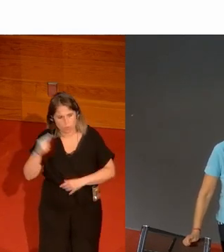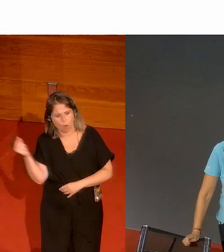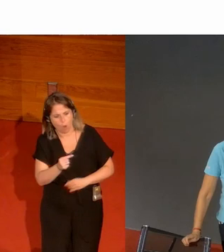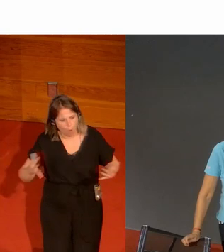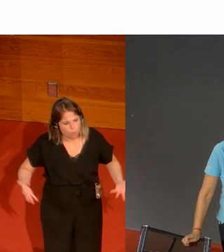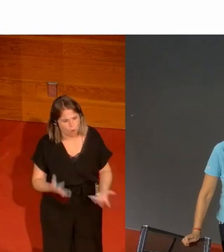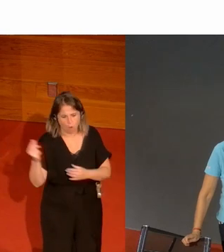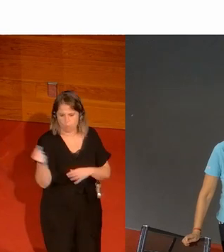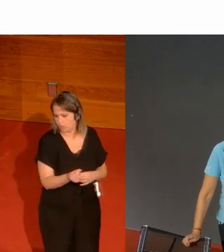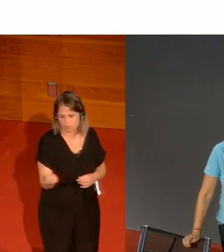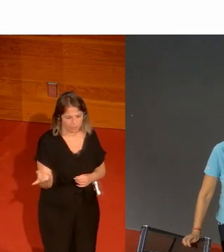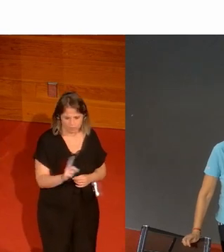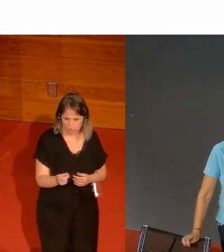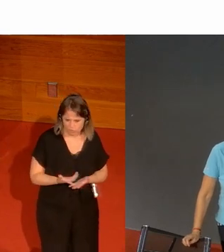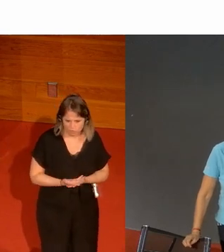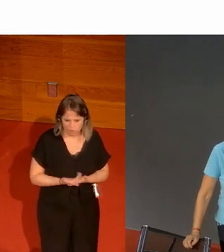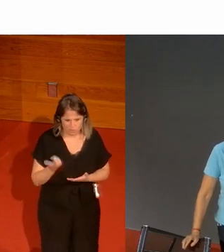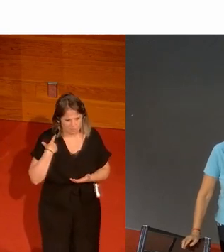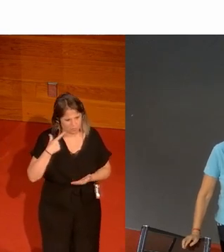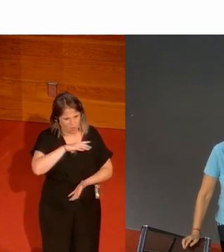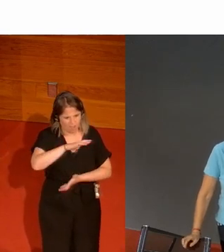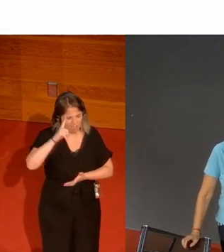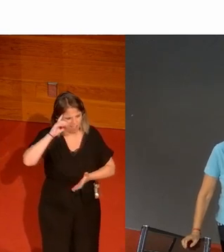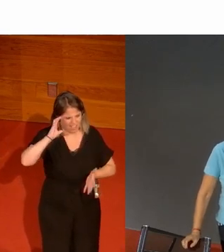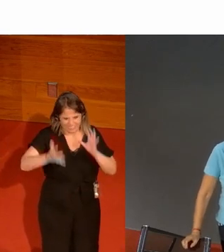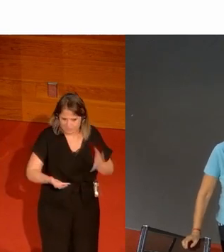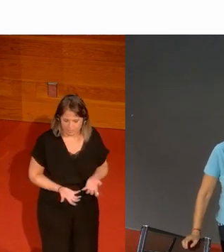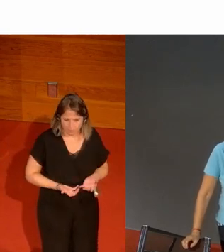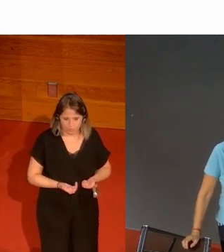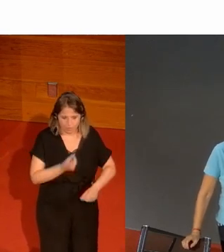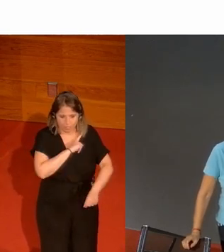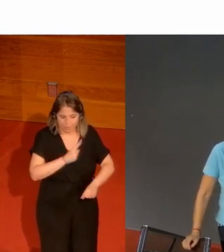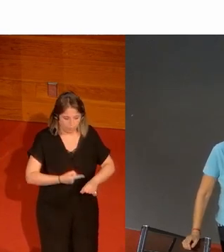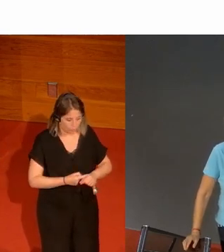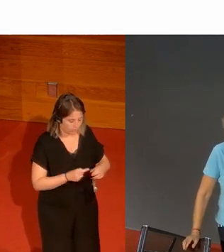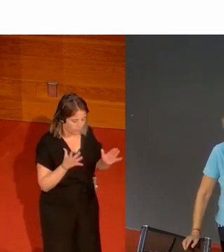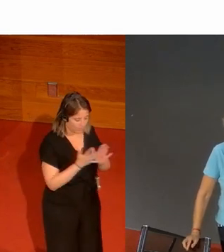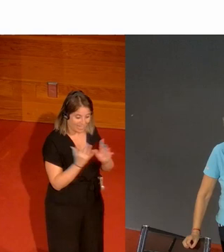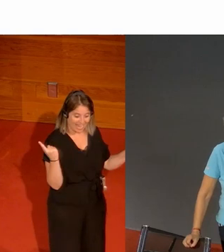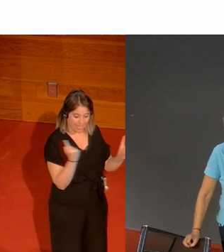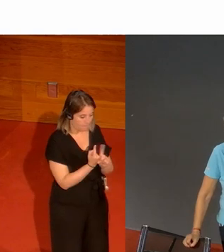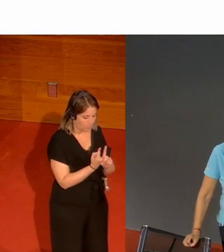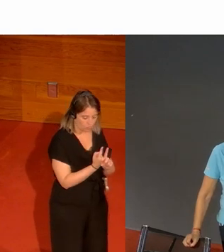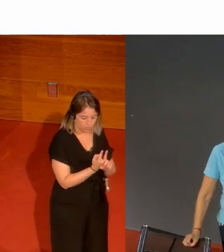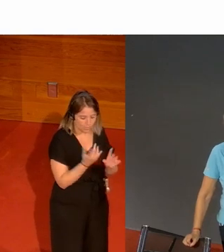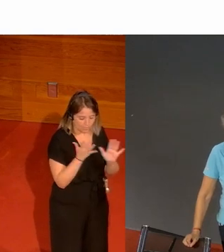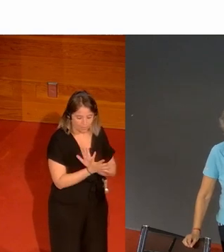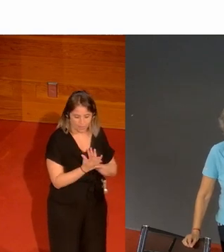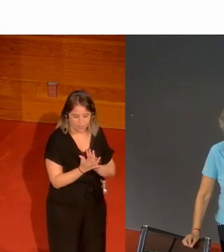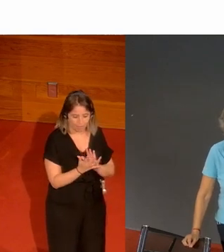bruscos tan agresivos hacia los rivales el deporte tiene que ser una herramienta de diversión y de entretenimiento y también